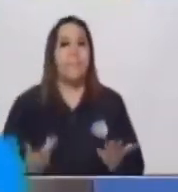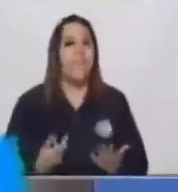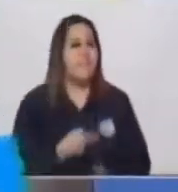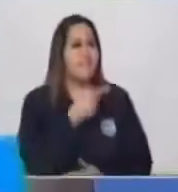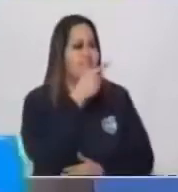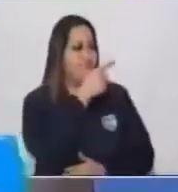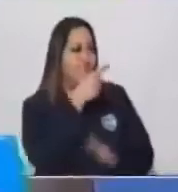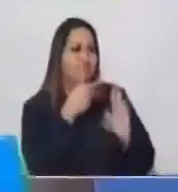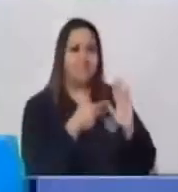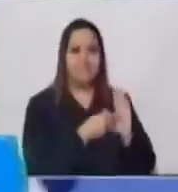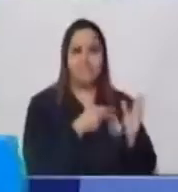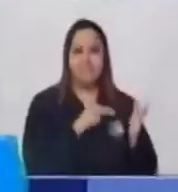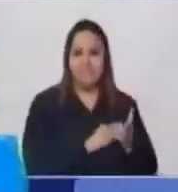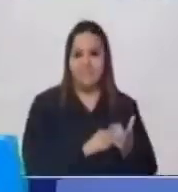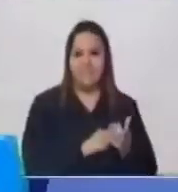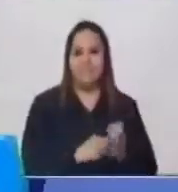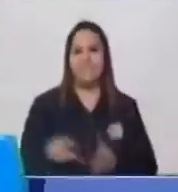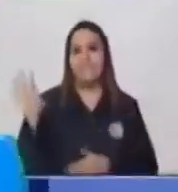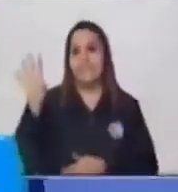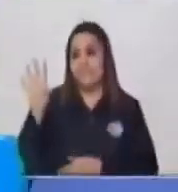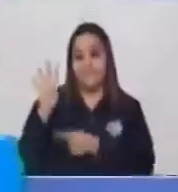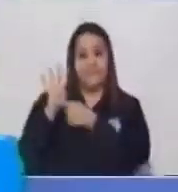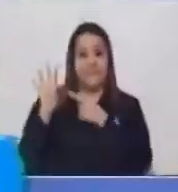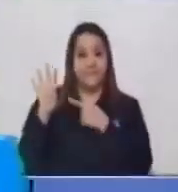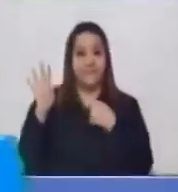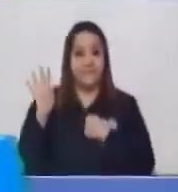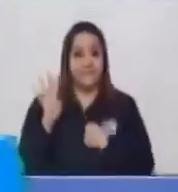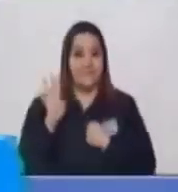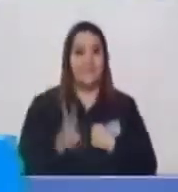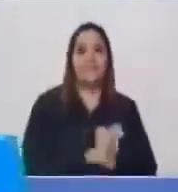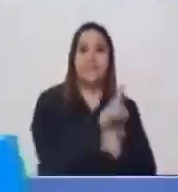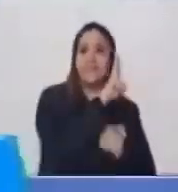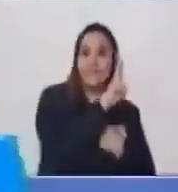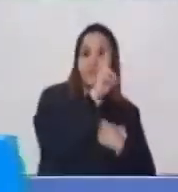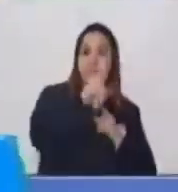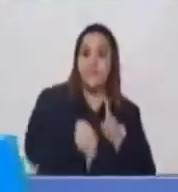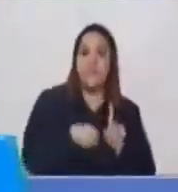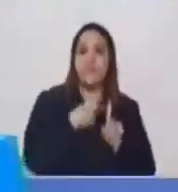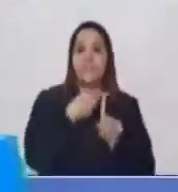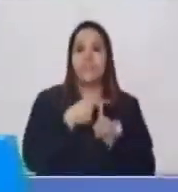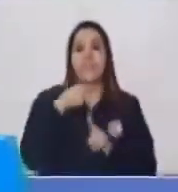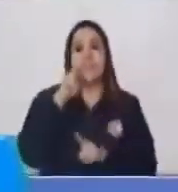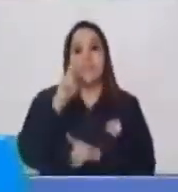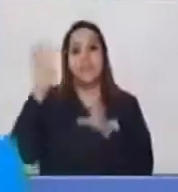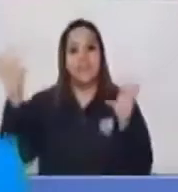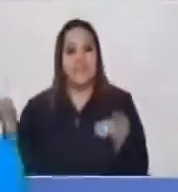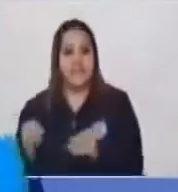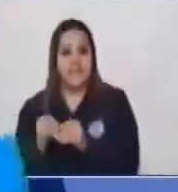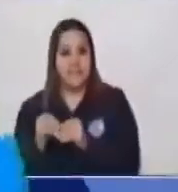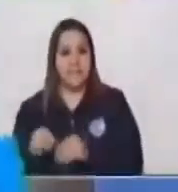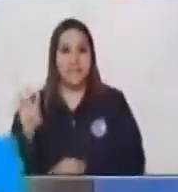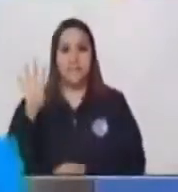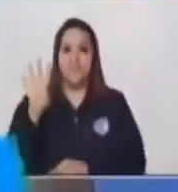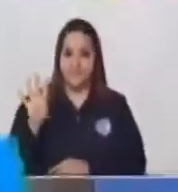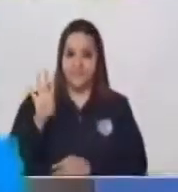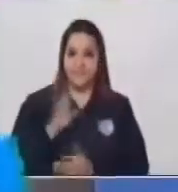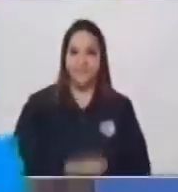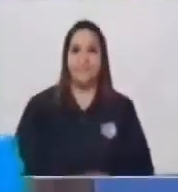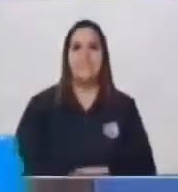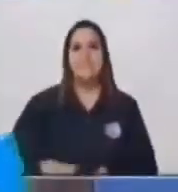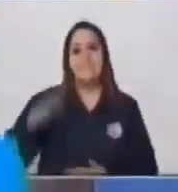eres tú? Yo soy el 4 2 más 2 es igual a 4 Hola,